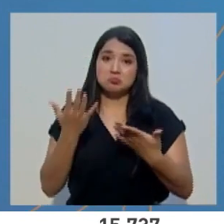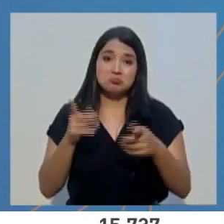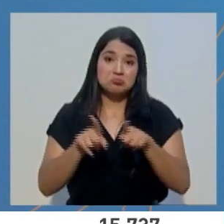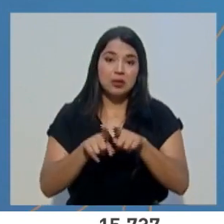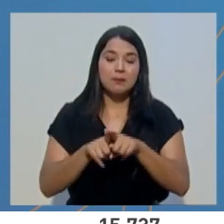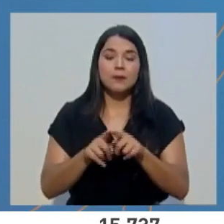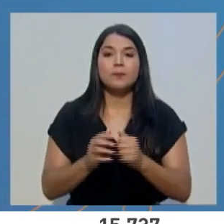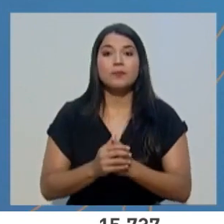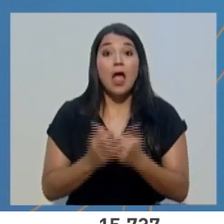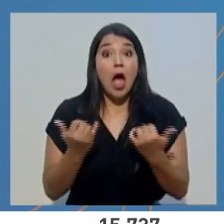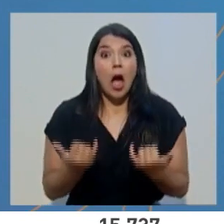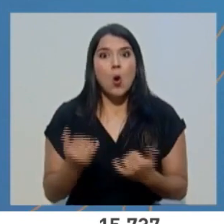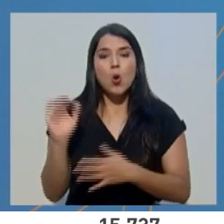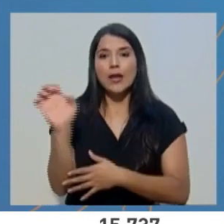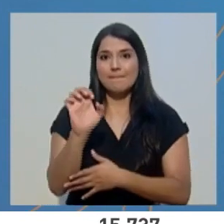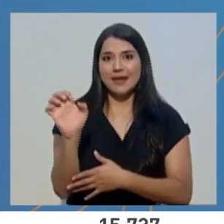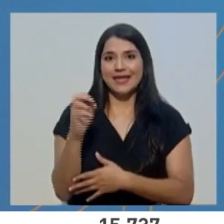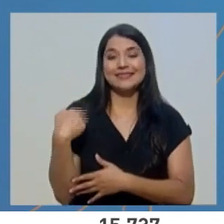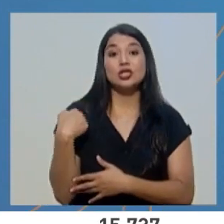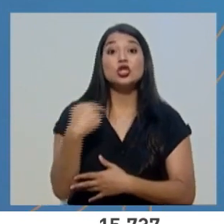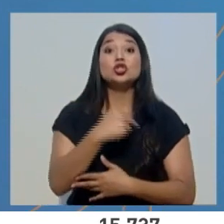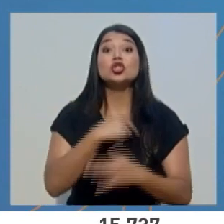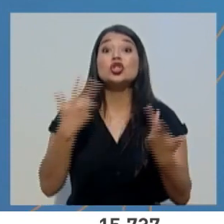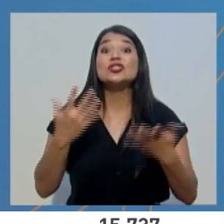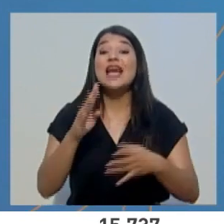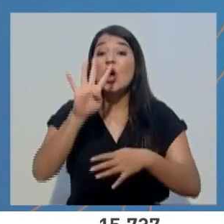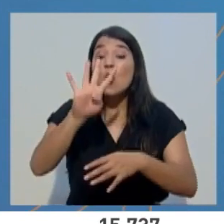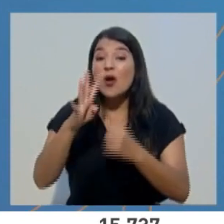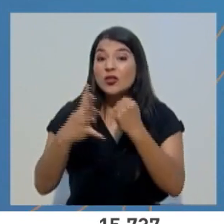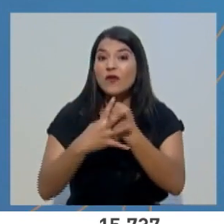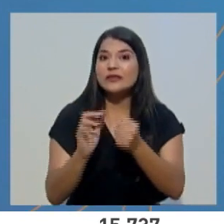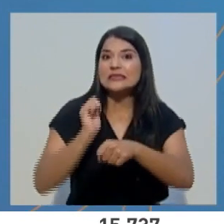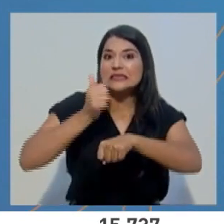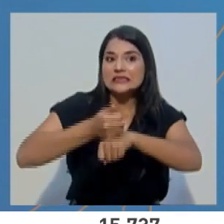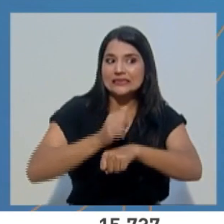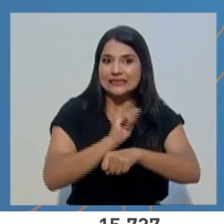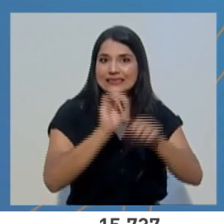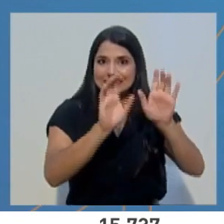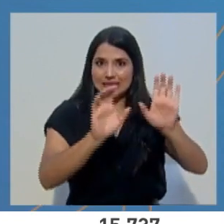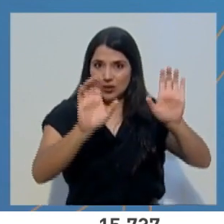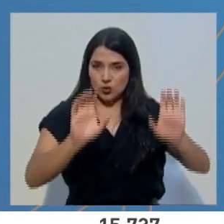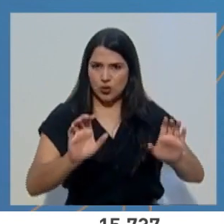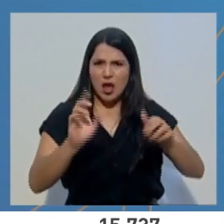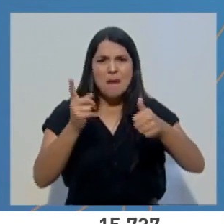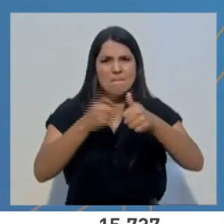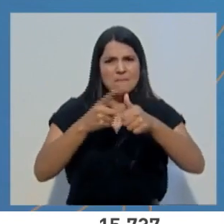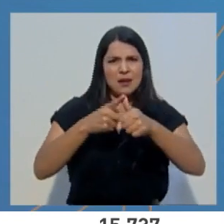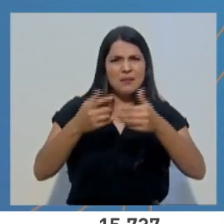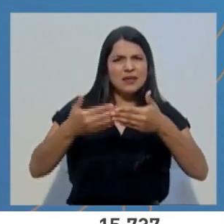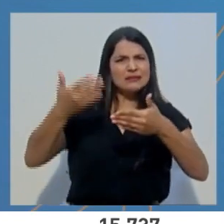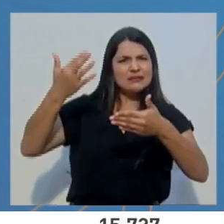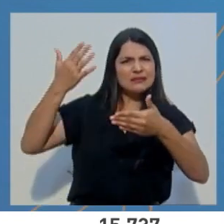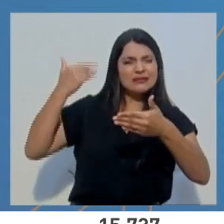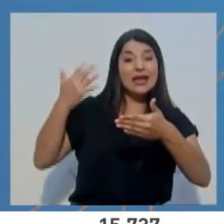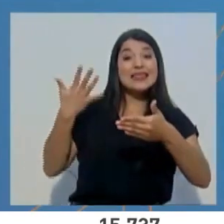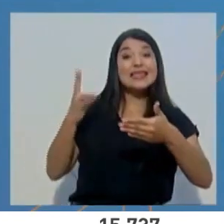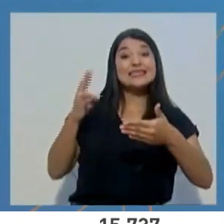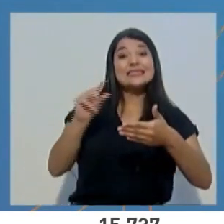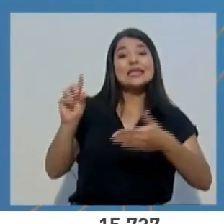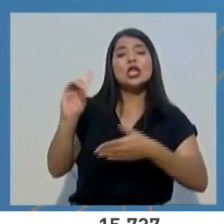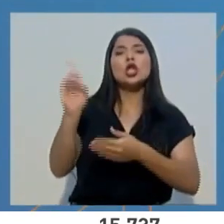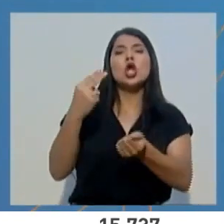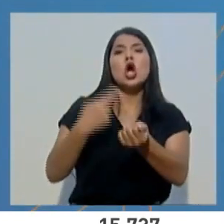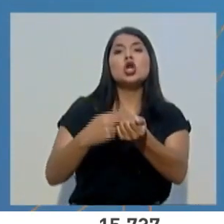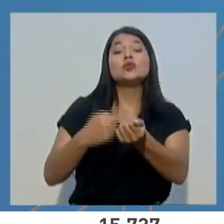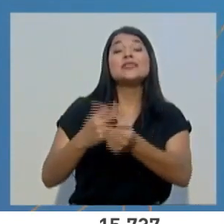esta emergencia, hemos desplegado cuatro veces estas unidades. El primero, desde hace 17 semanas en el